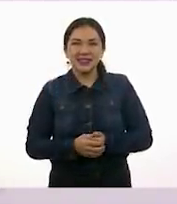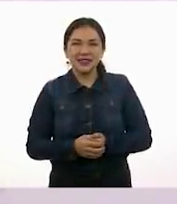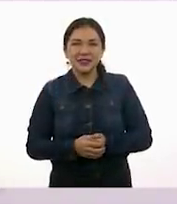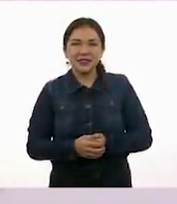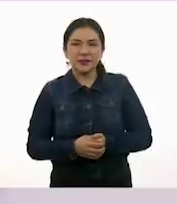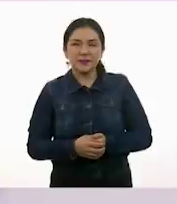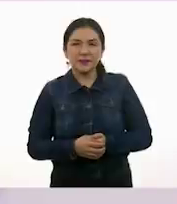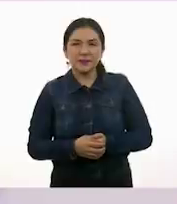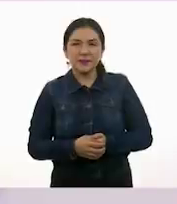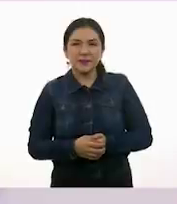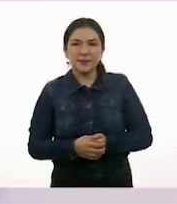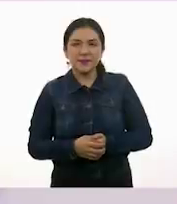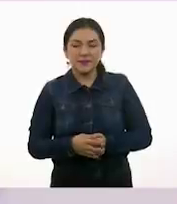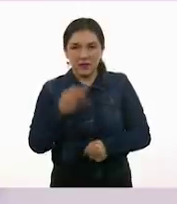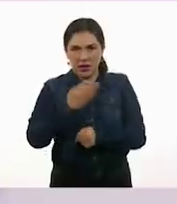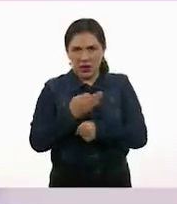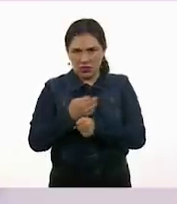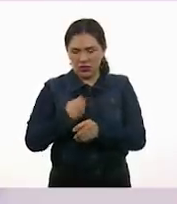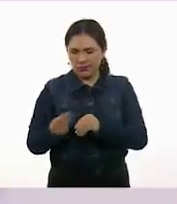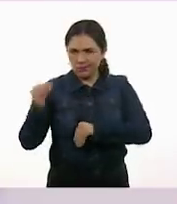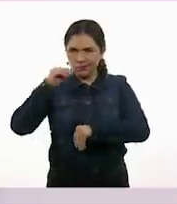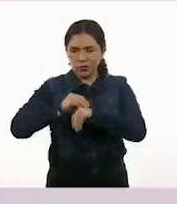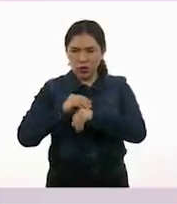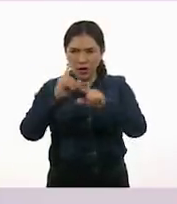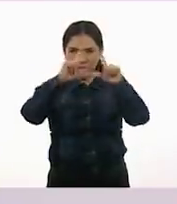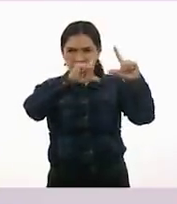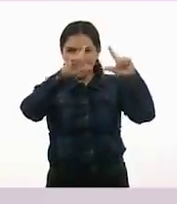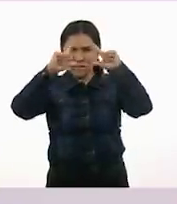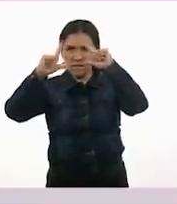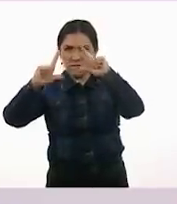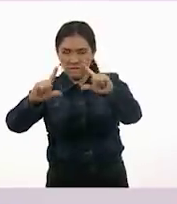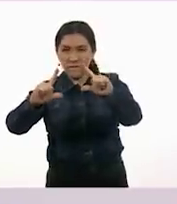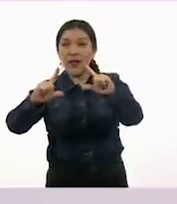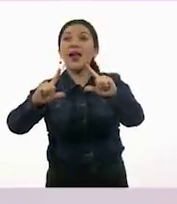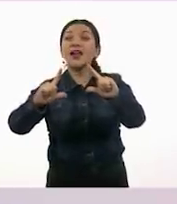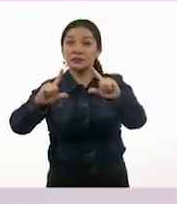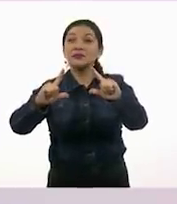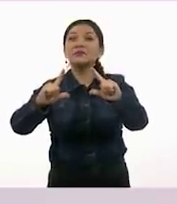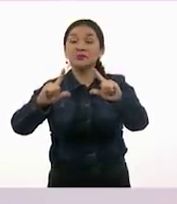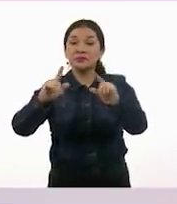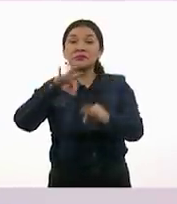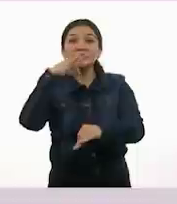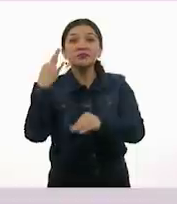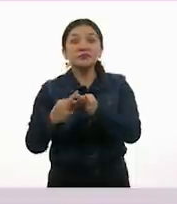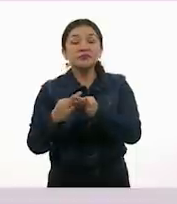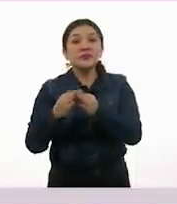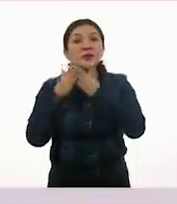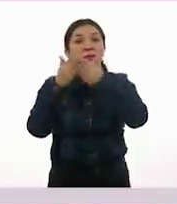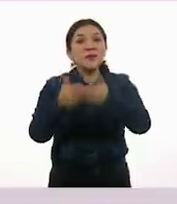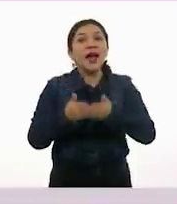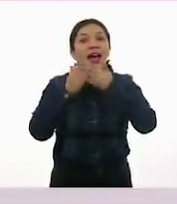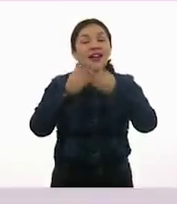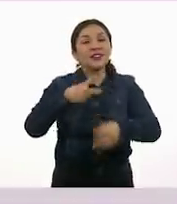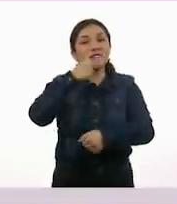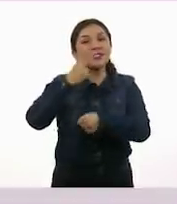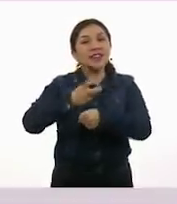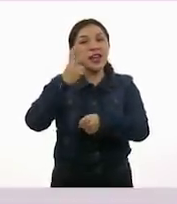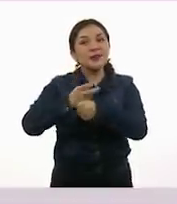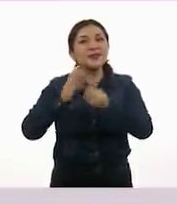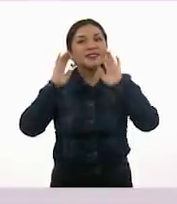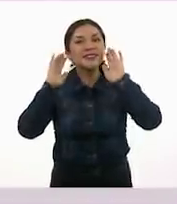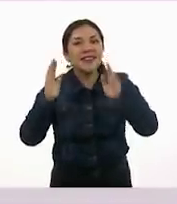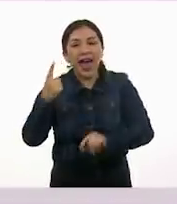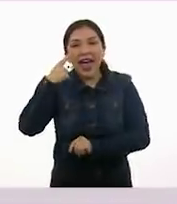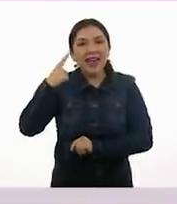Entonces, vamos a colocar... Y tenemos nuestro... De nuestro barco. Ya tenemos listo